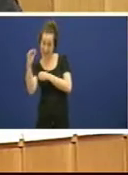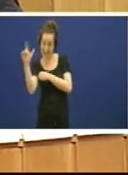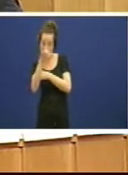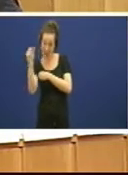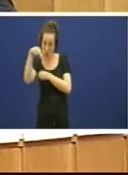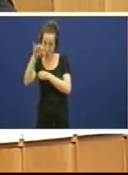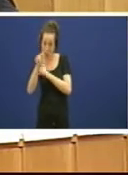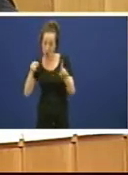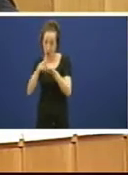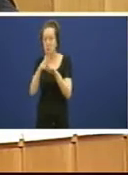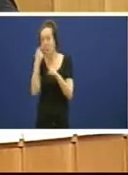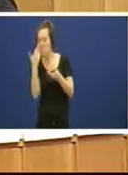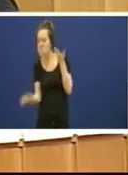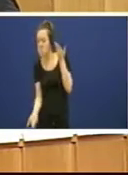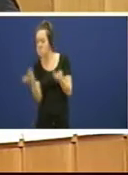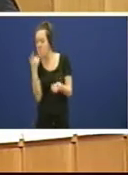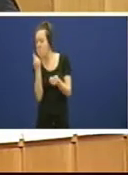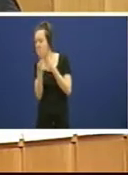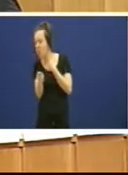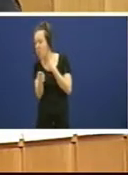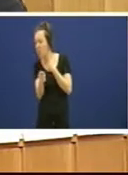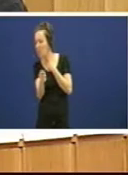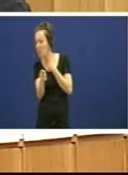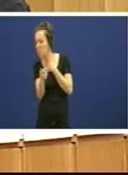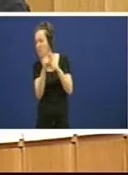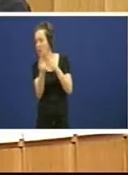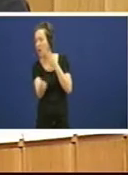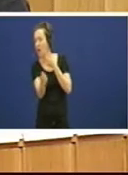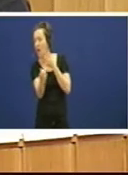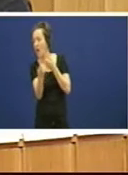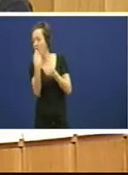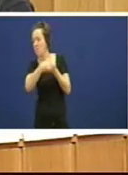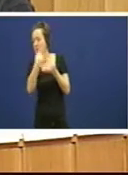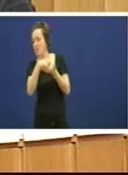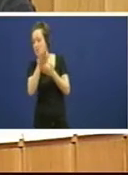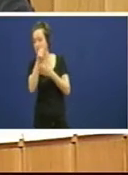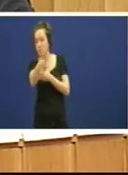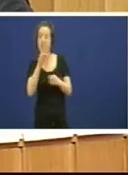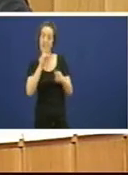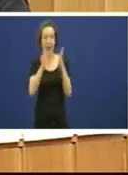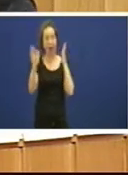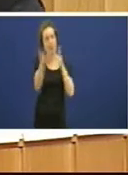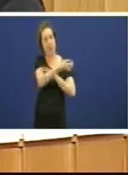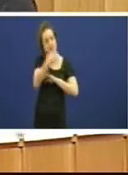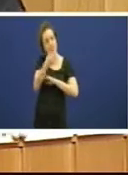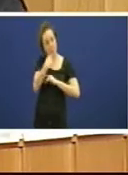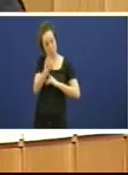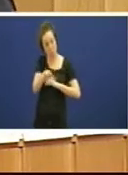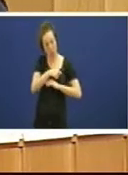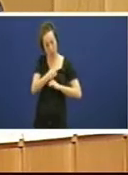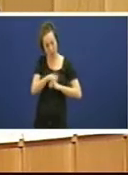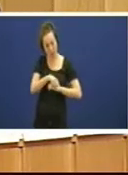investidores de fora lembran o que lle dixen un deles non? é un buen momento para comprar barato e vender caro está ben?